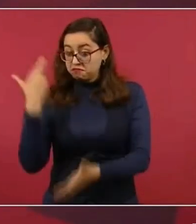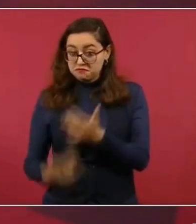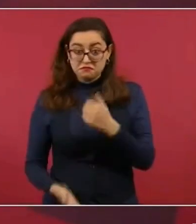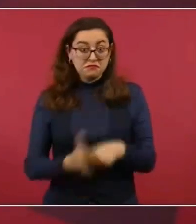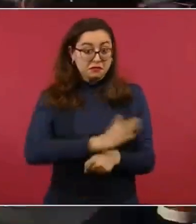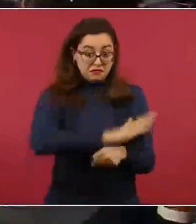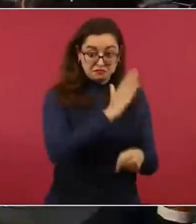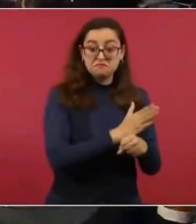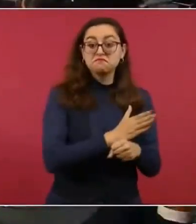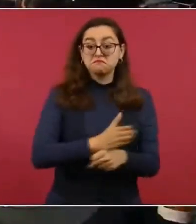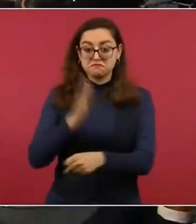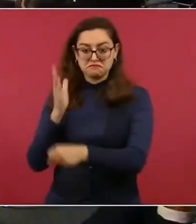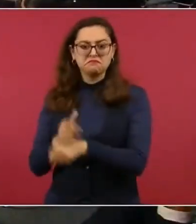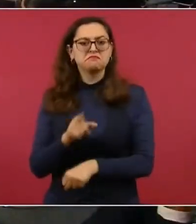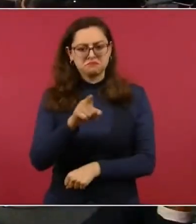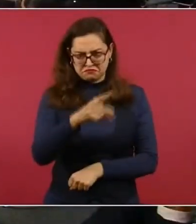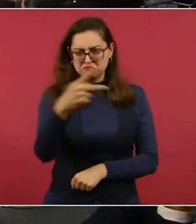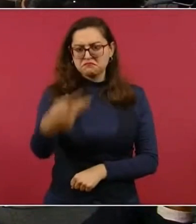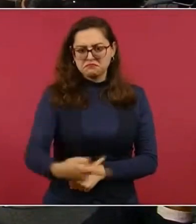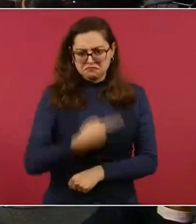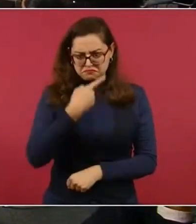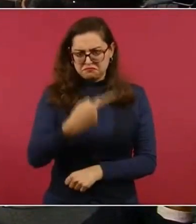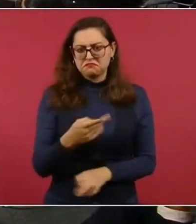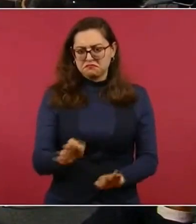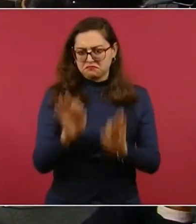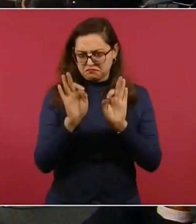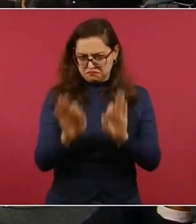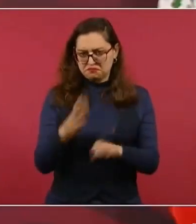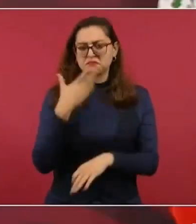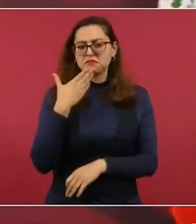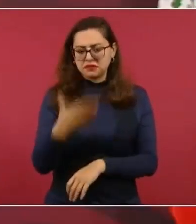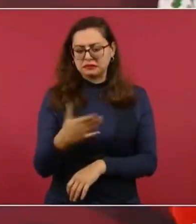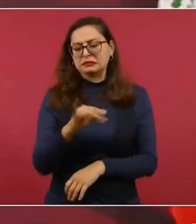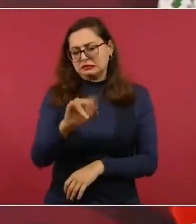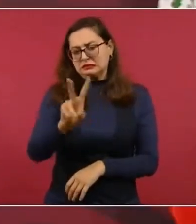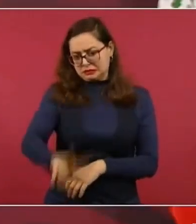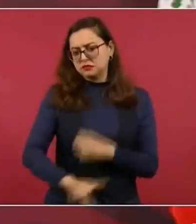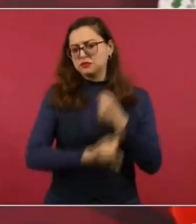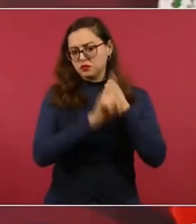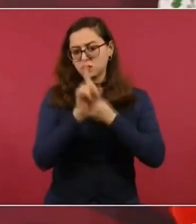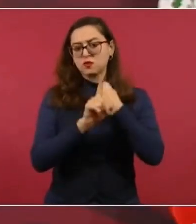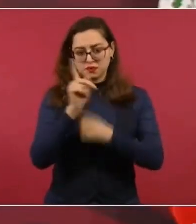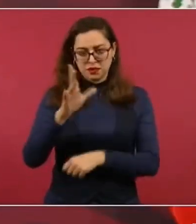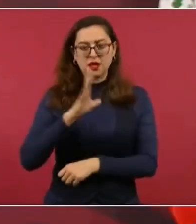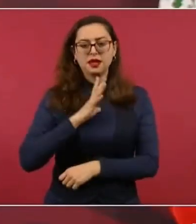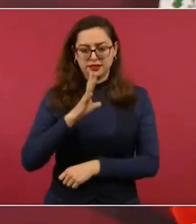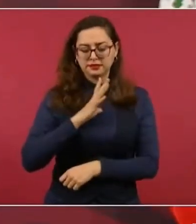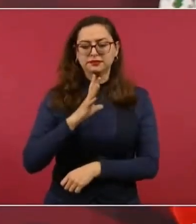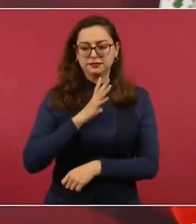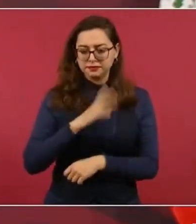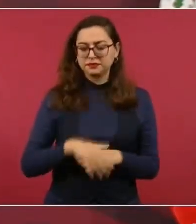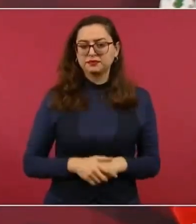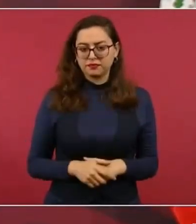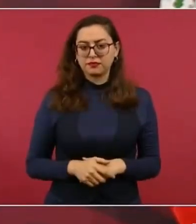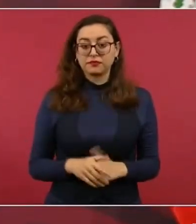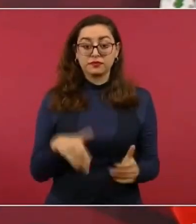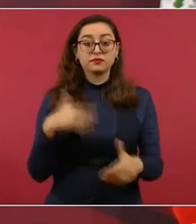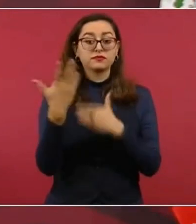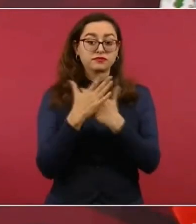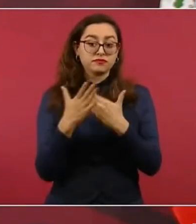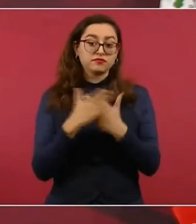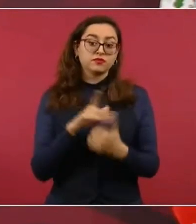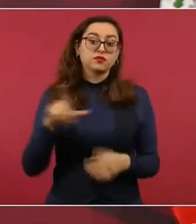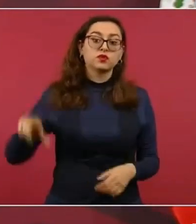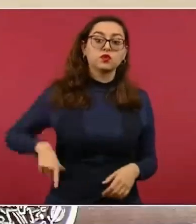bien que me preguntas, porque si está sucediendo esto, yo voy a hablar con el